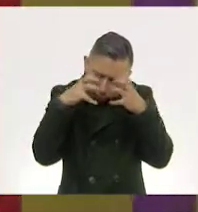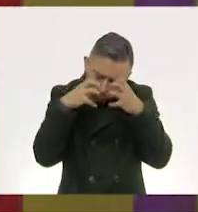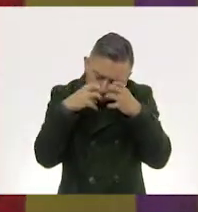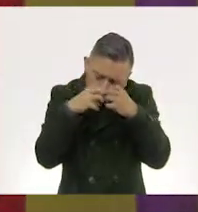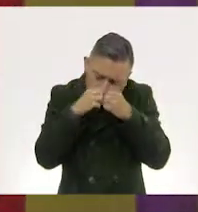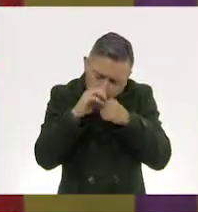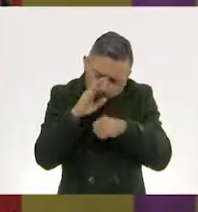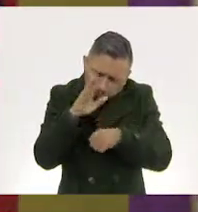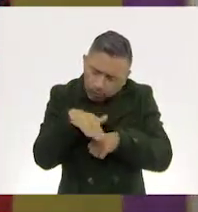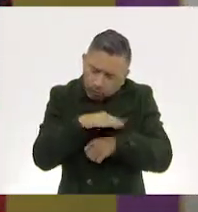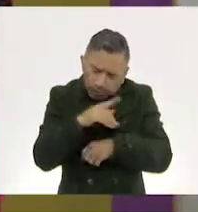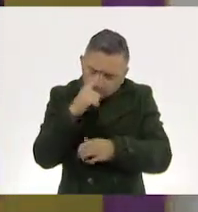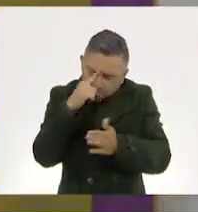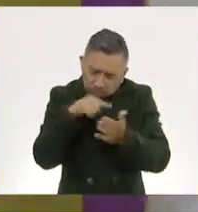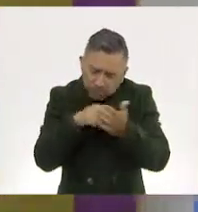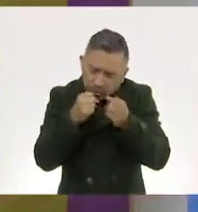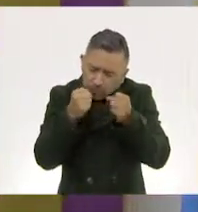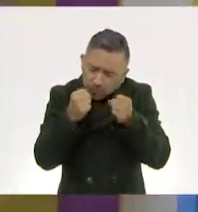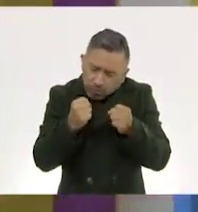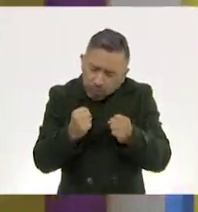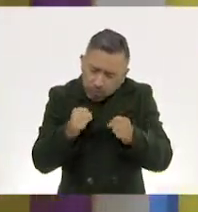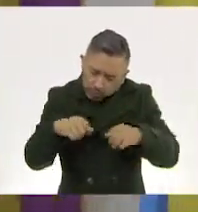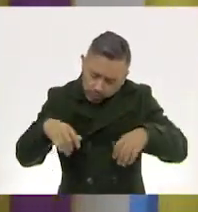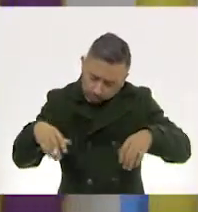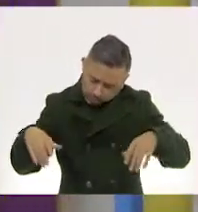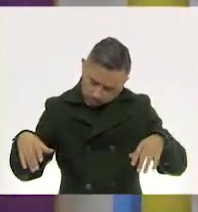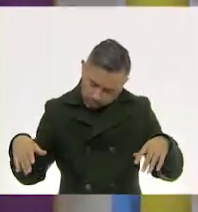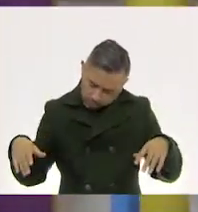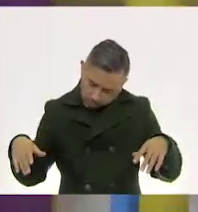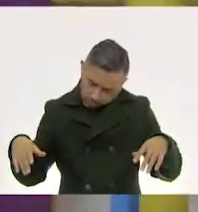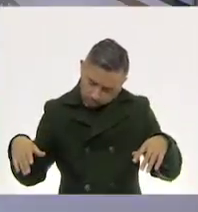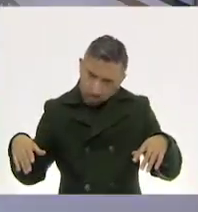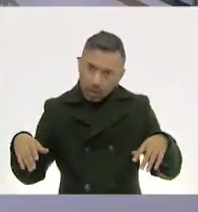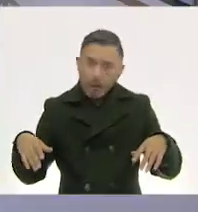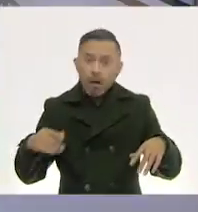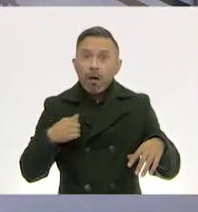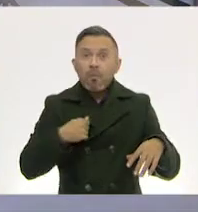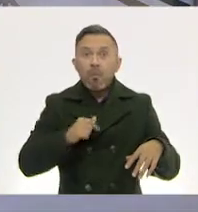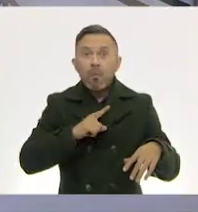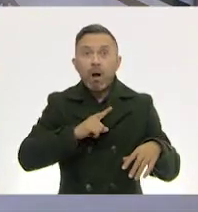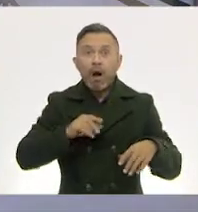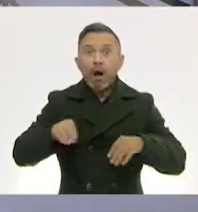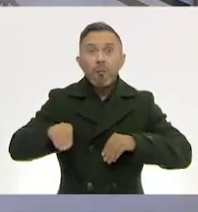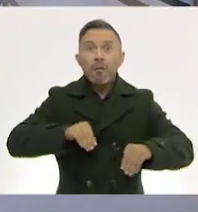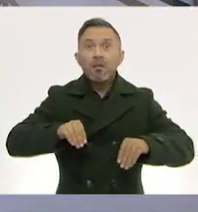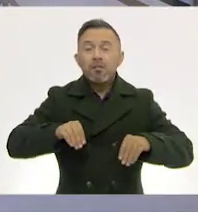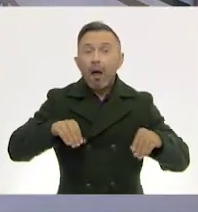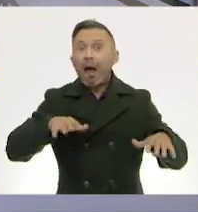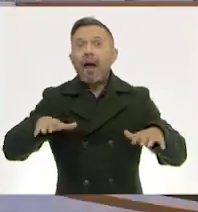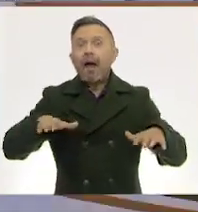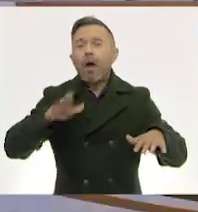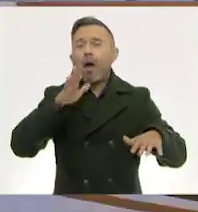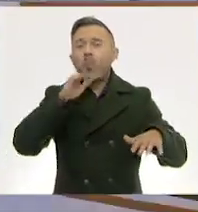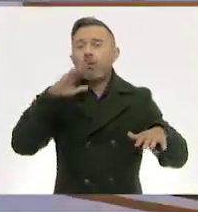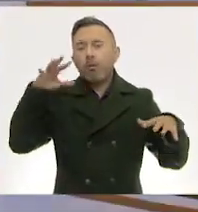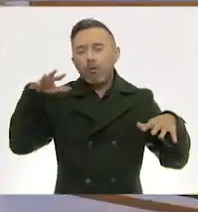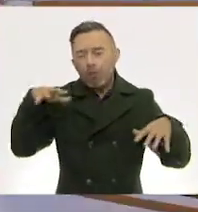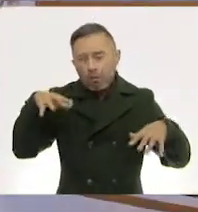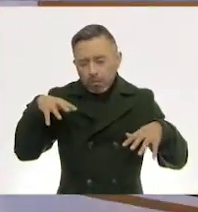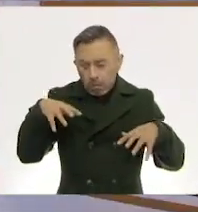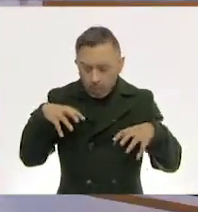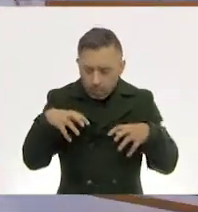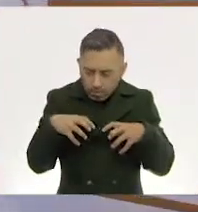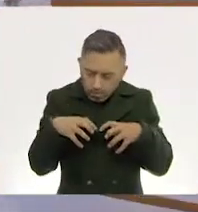desfallecida y sin poder moverse por sí misma, quedó a merced de la inclemencia del